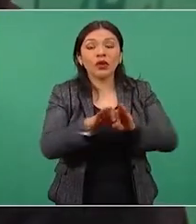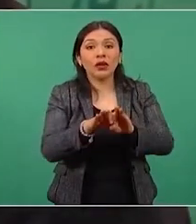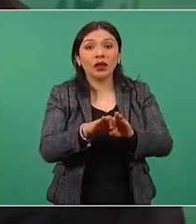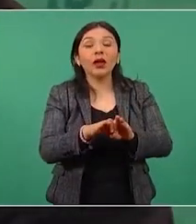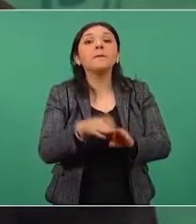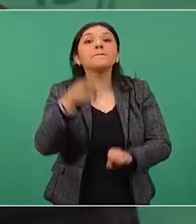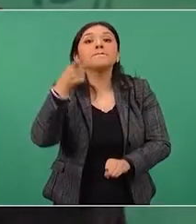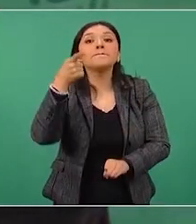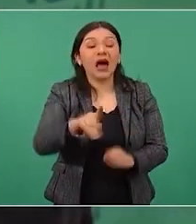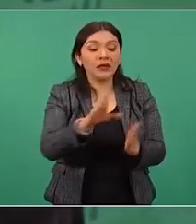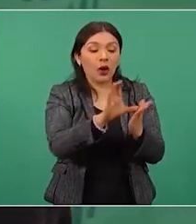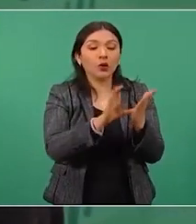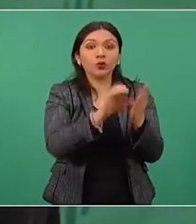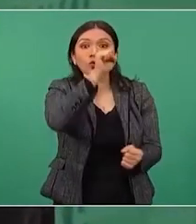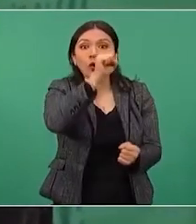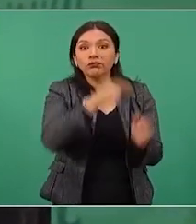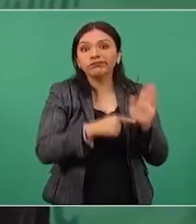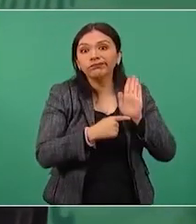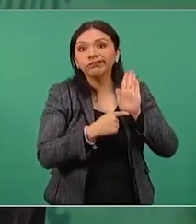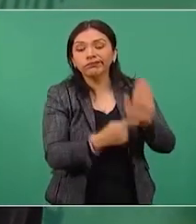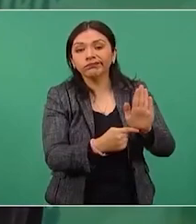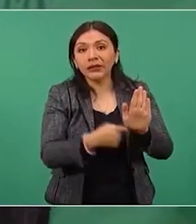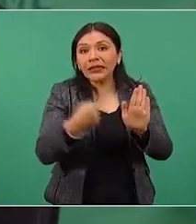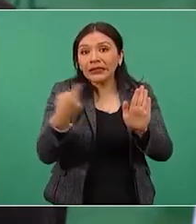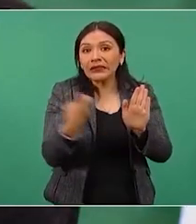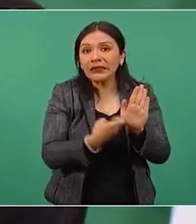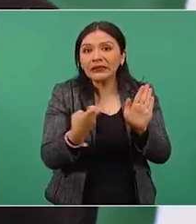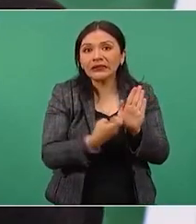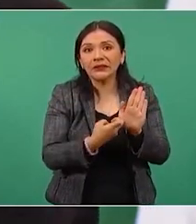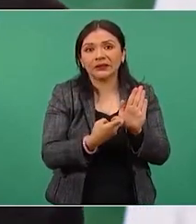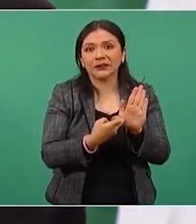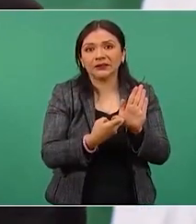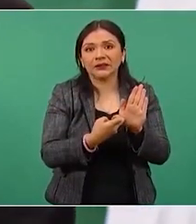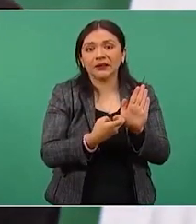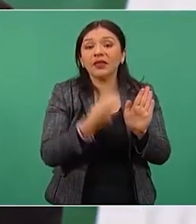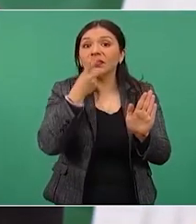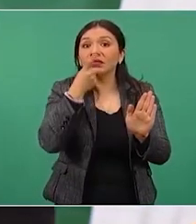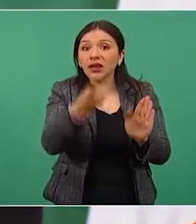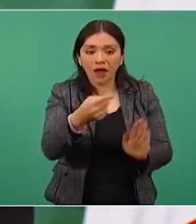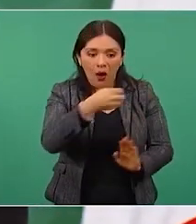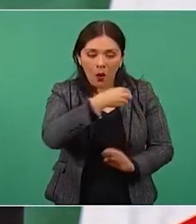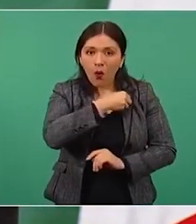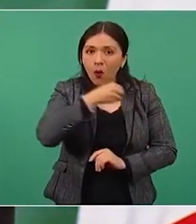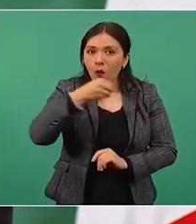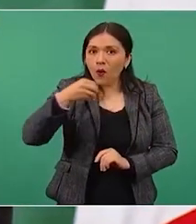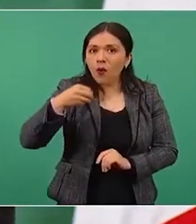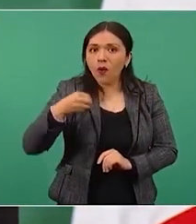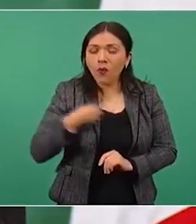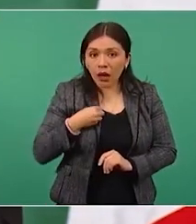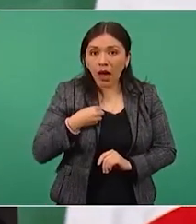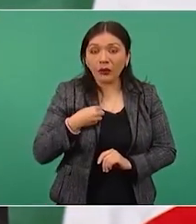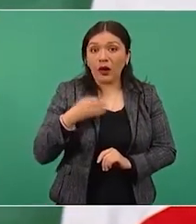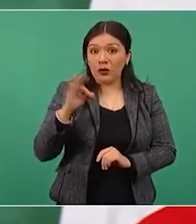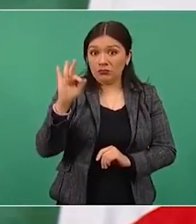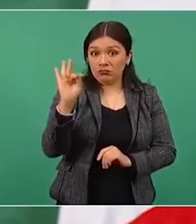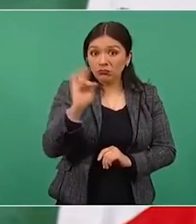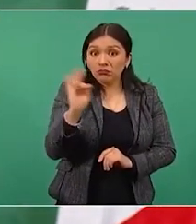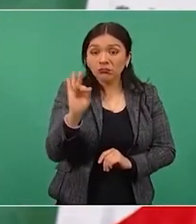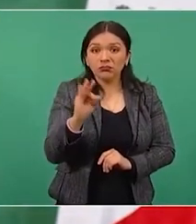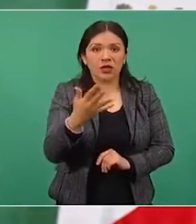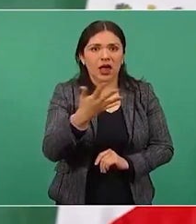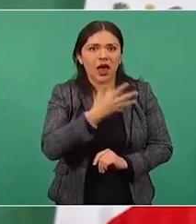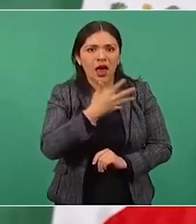Constitución obliga a que si se cumplen